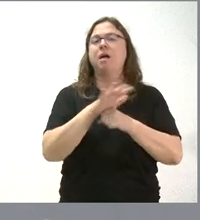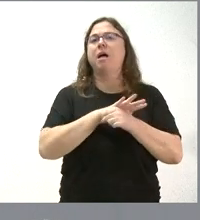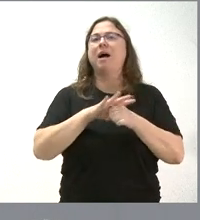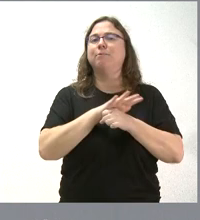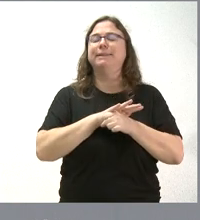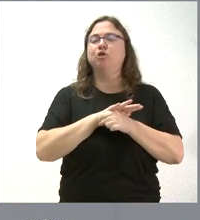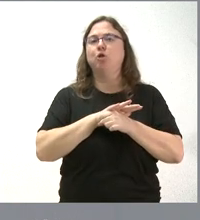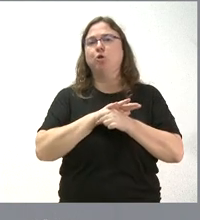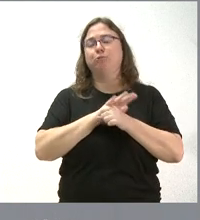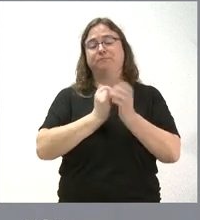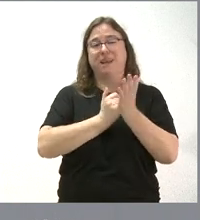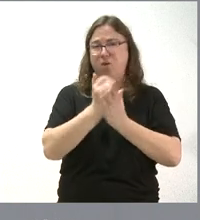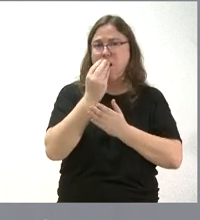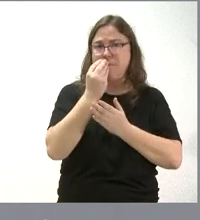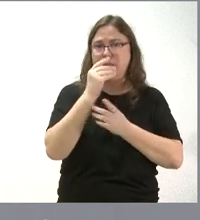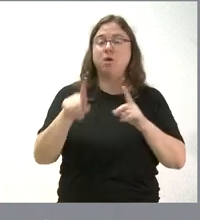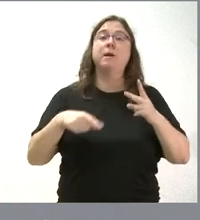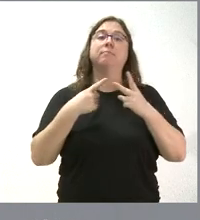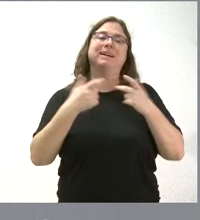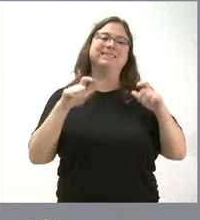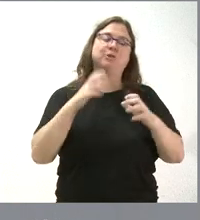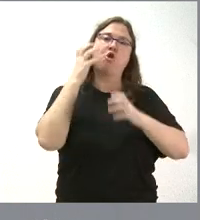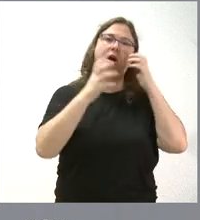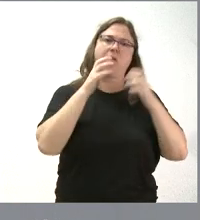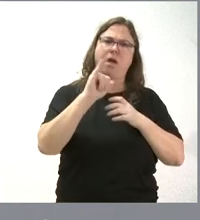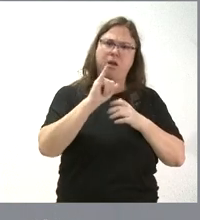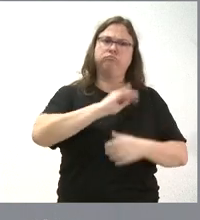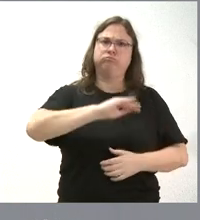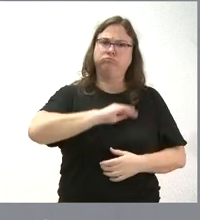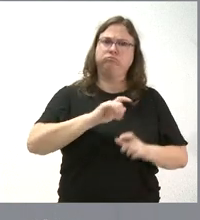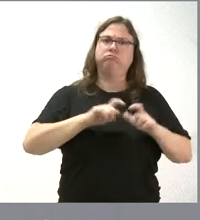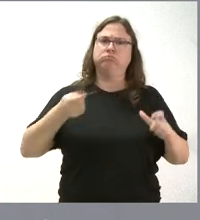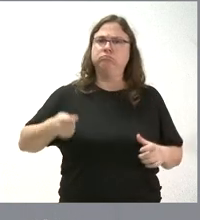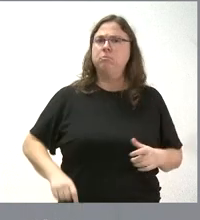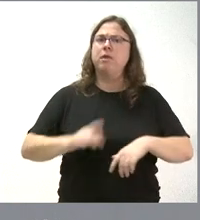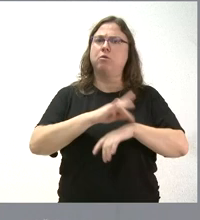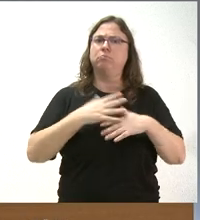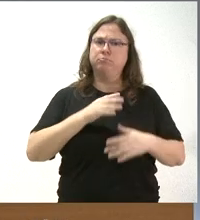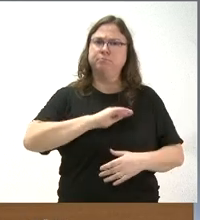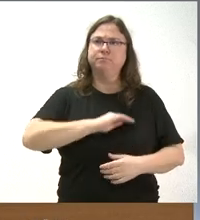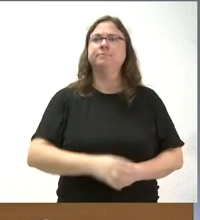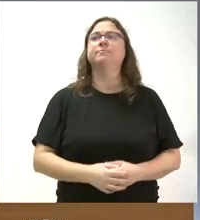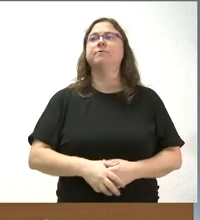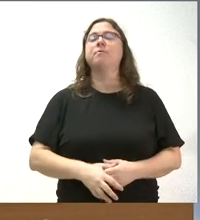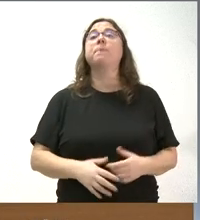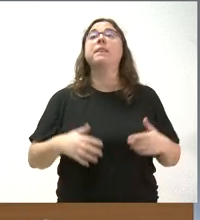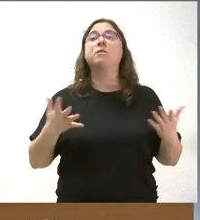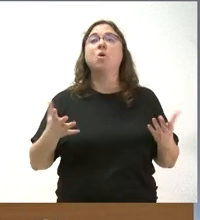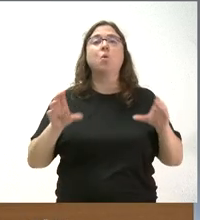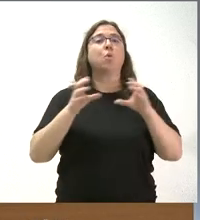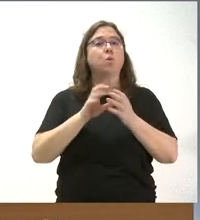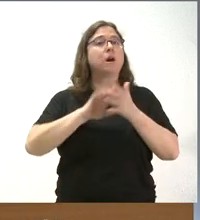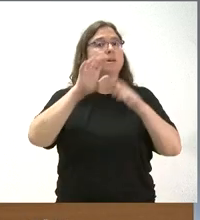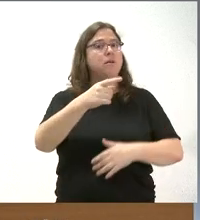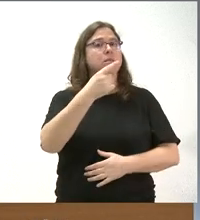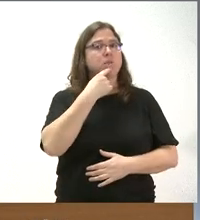agroalimentarias o en el sector ganadero, donde también hay un número de veterinarios de nuestra comunidad muy bien preparados. Sí, pero entonces la Junta va a dar